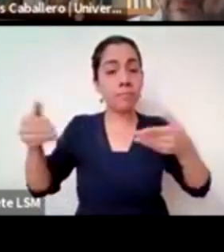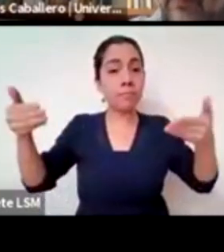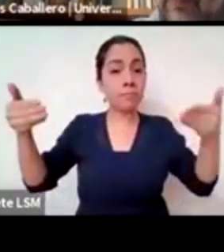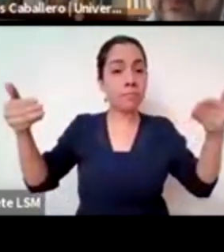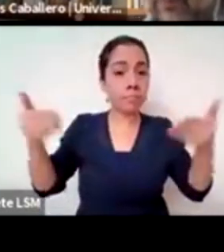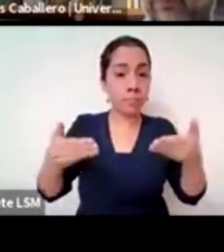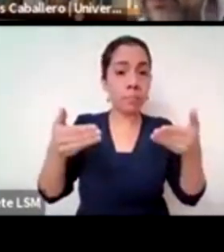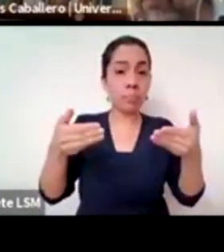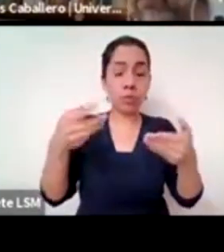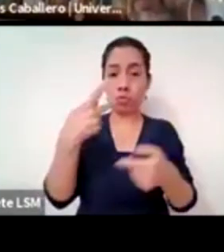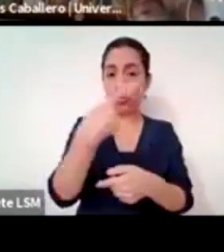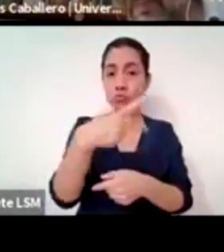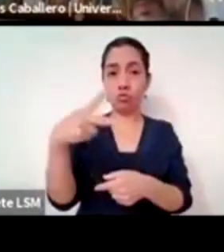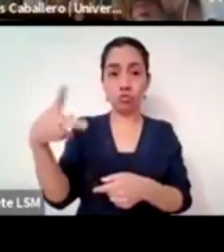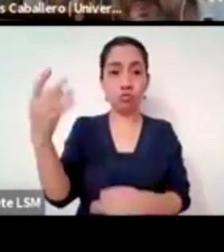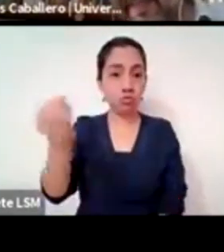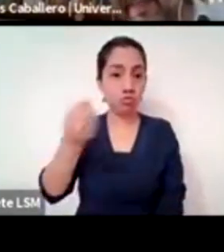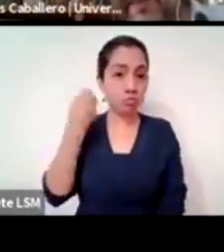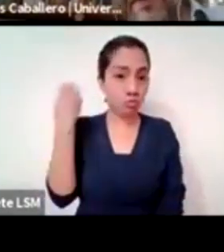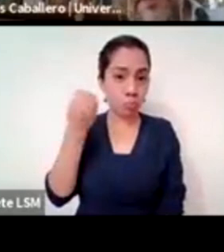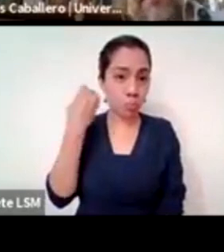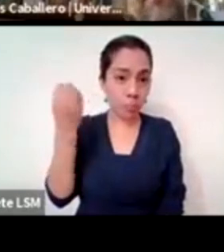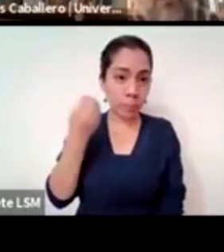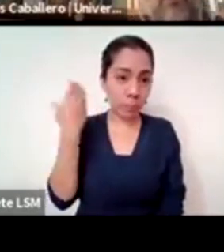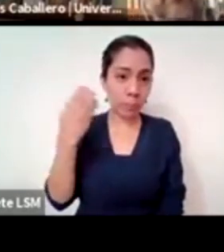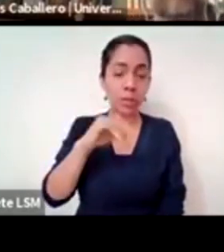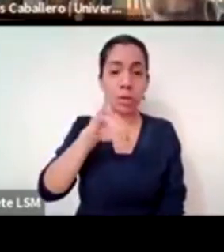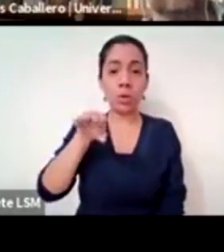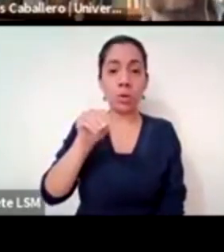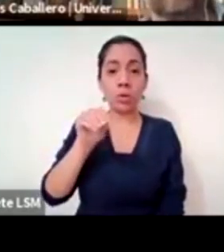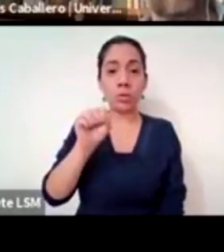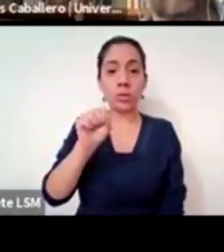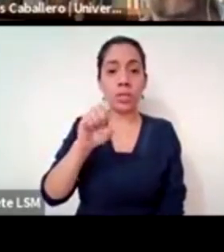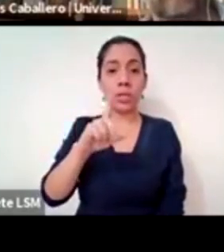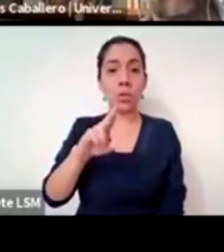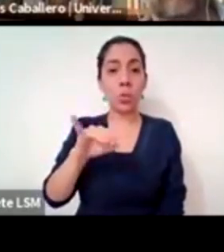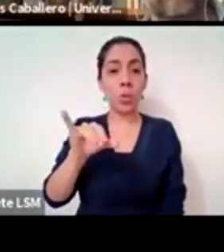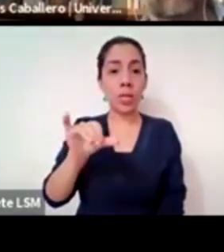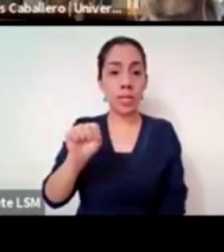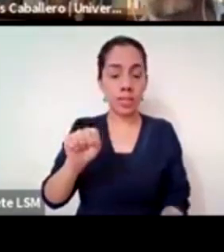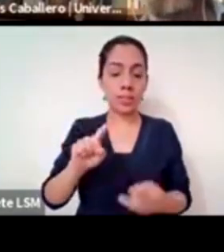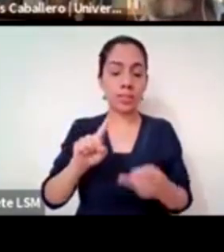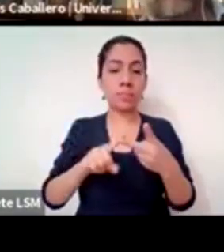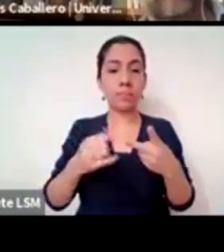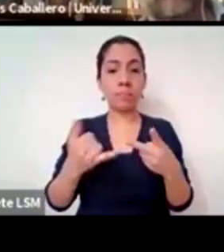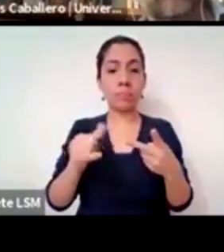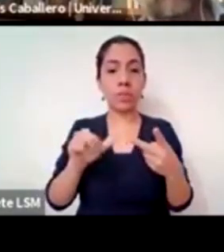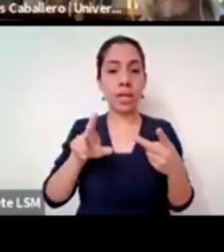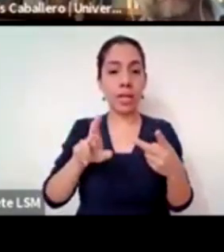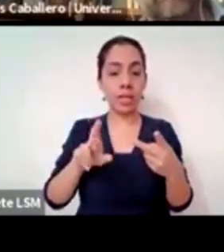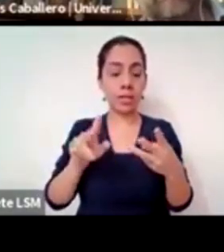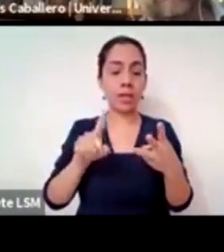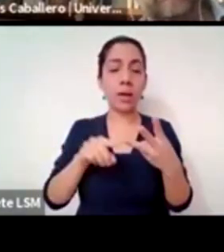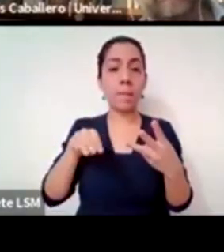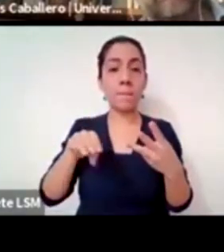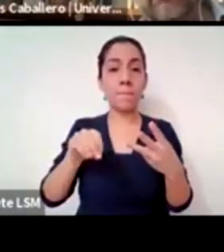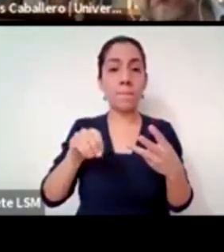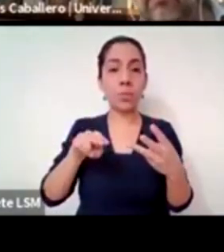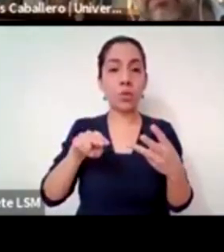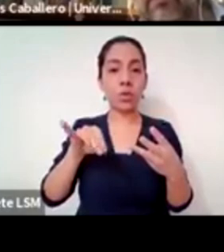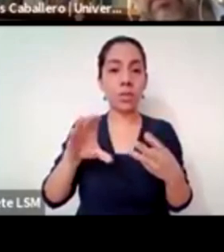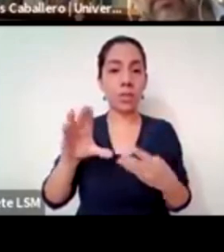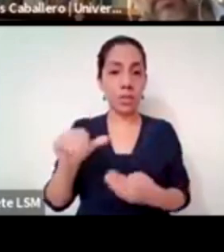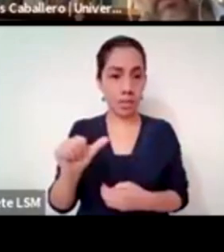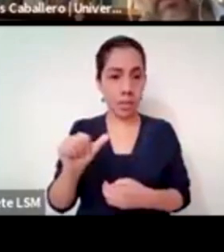como las intervenciones de Jair y de Mónica y creo que nos encontramos pues muy en